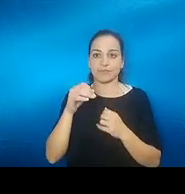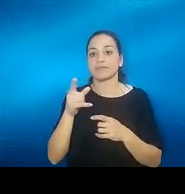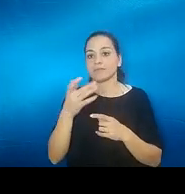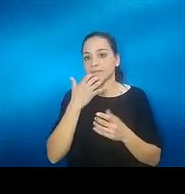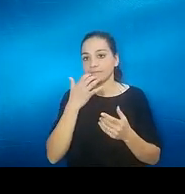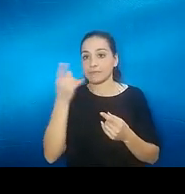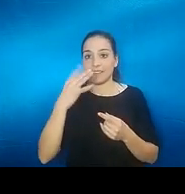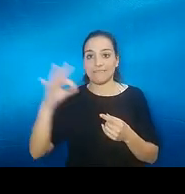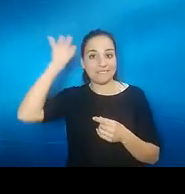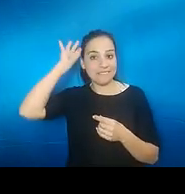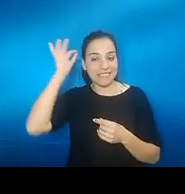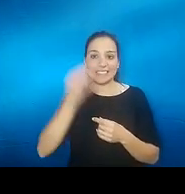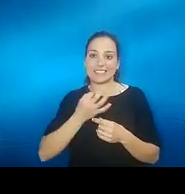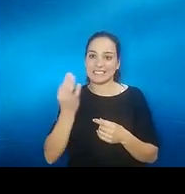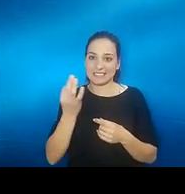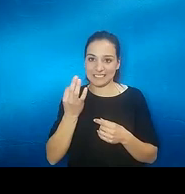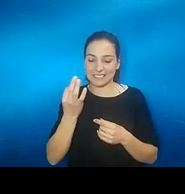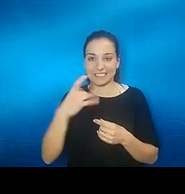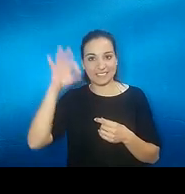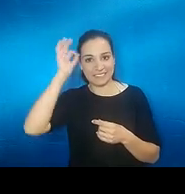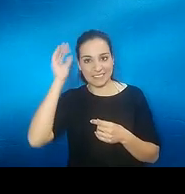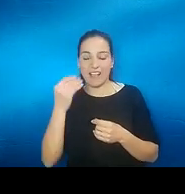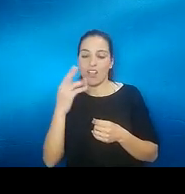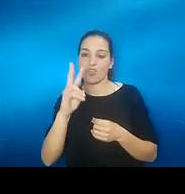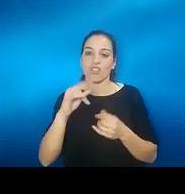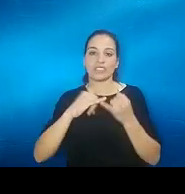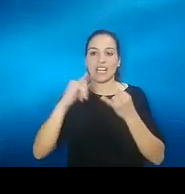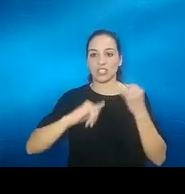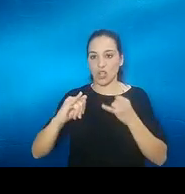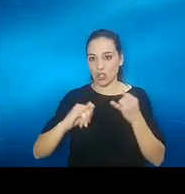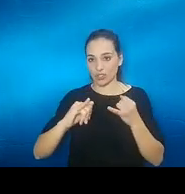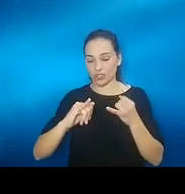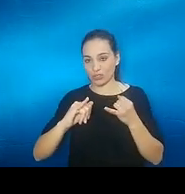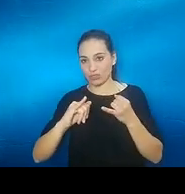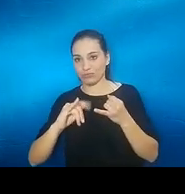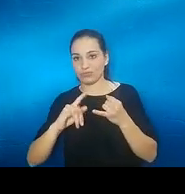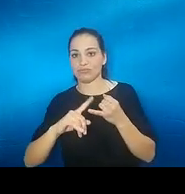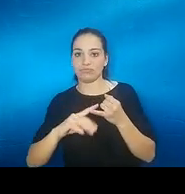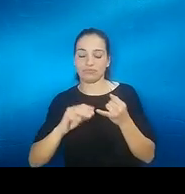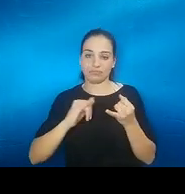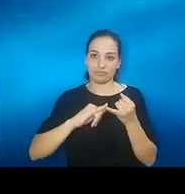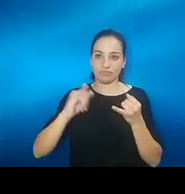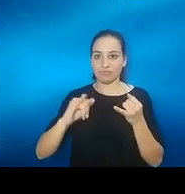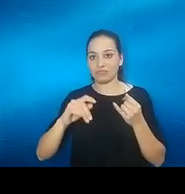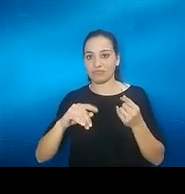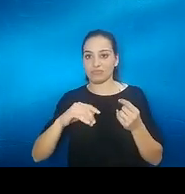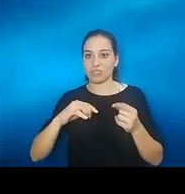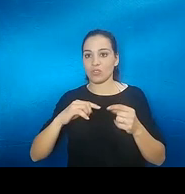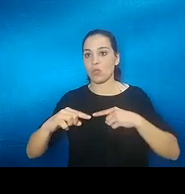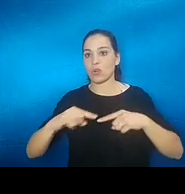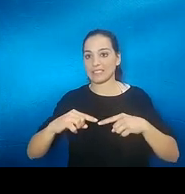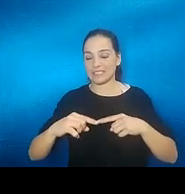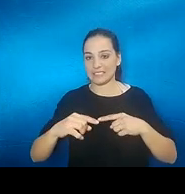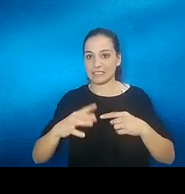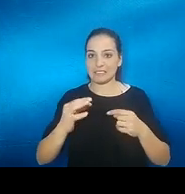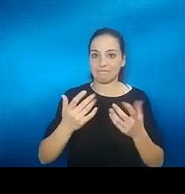implante ocular tiene aproximadamente dos celestrodos tres celestrodos algunos menos algunos más es una cosita de